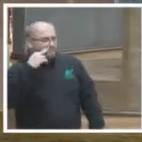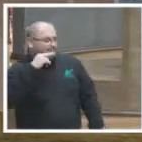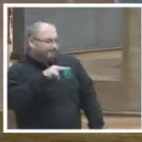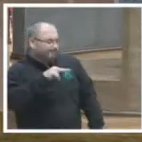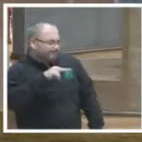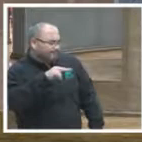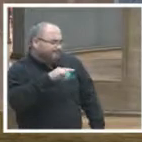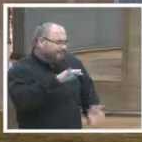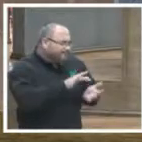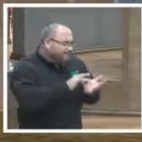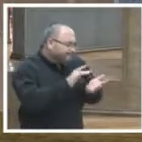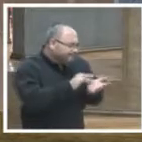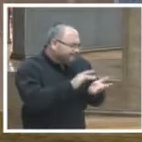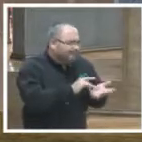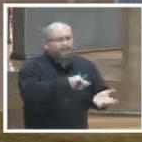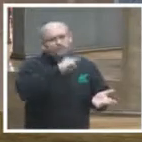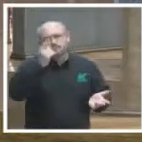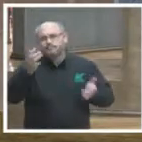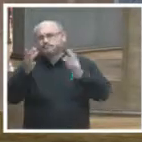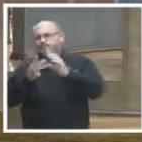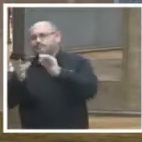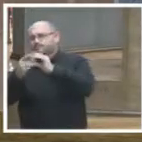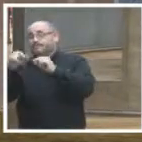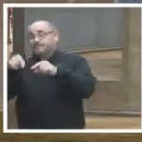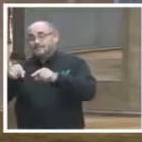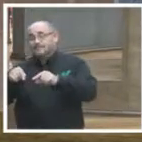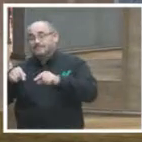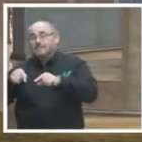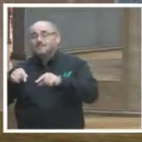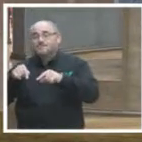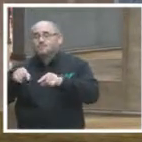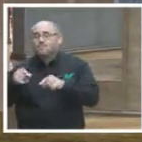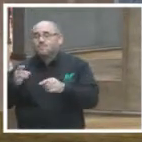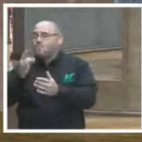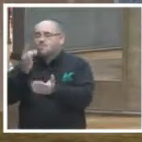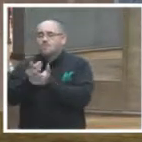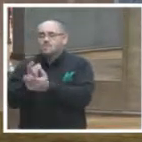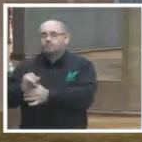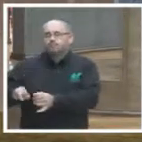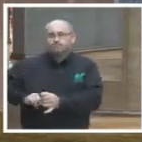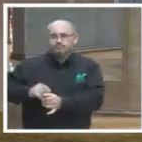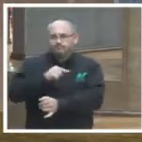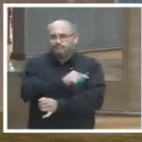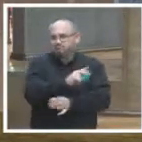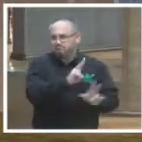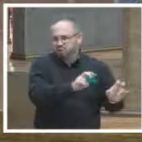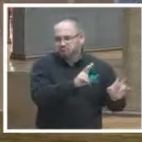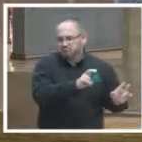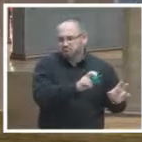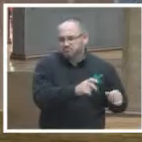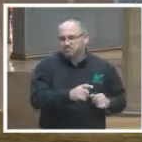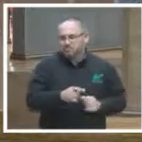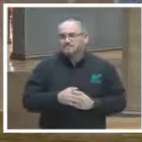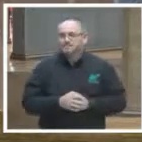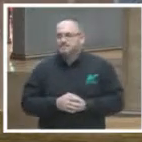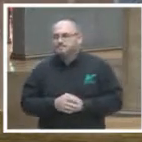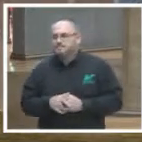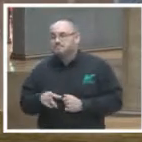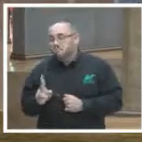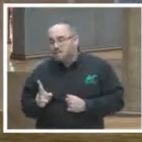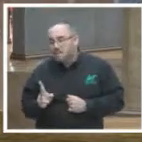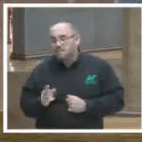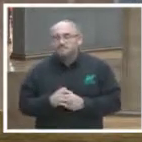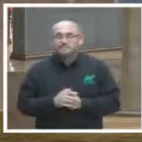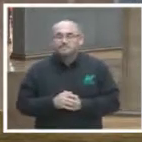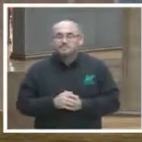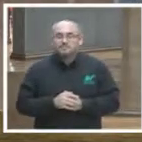el papel de los tribunales o a cuestionar las decisiones evaluarlas analizarlas en fin sin embargo